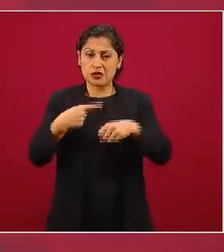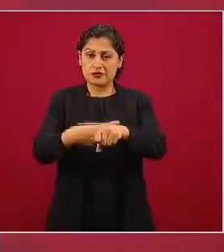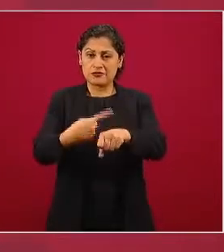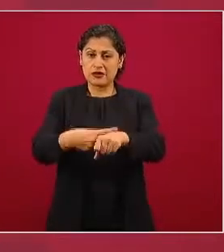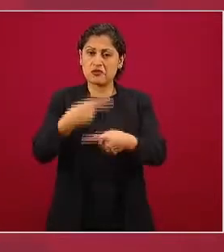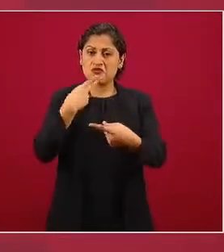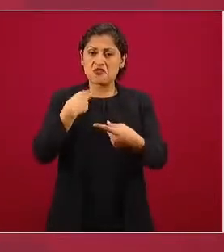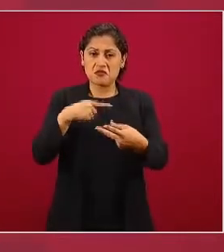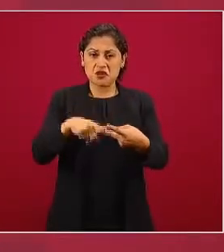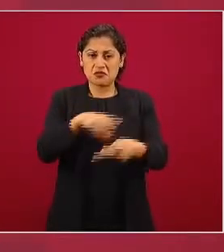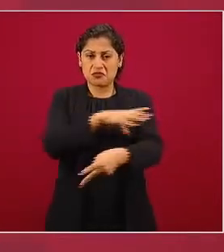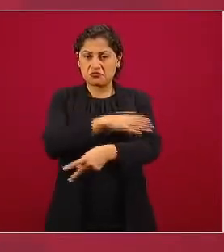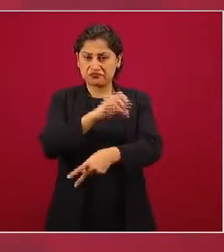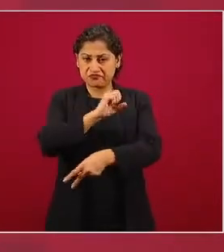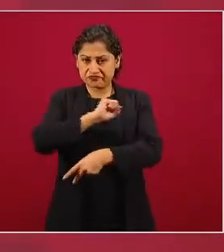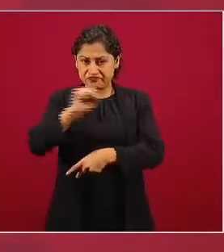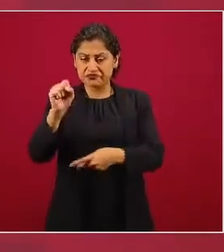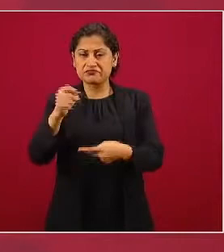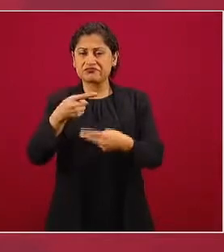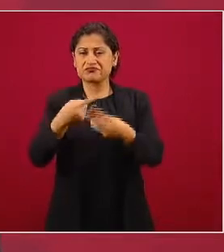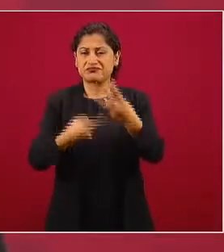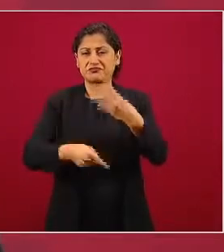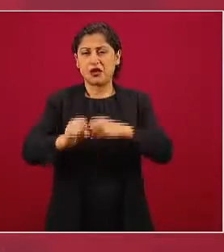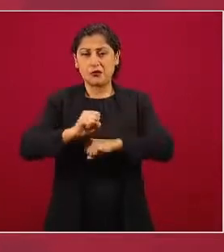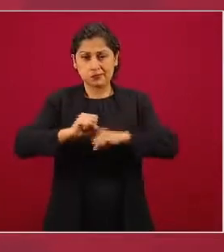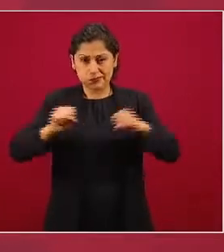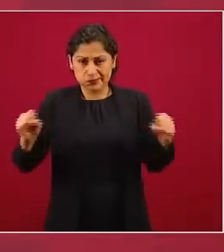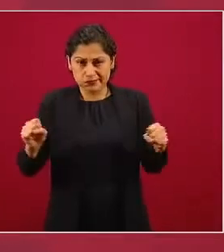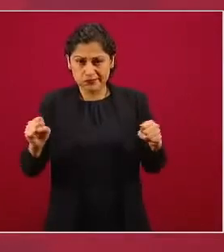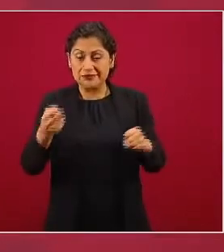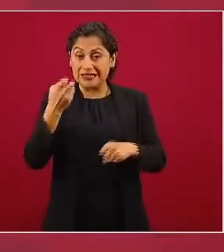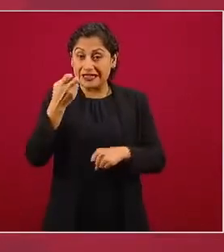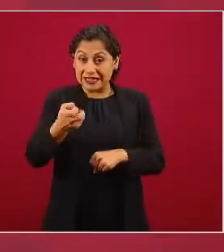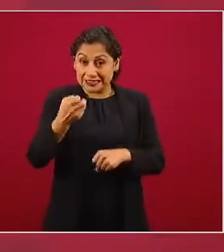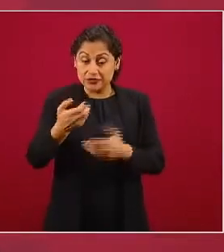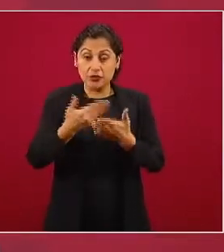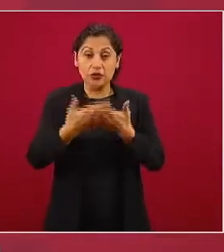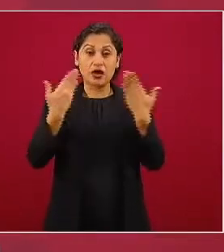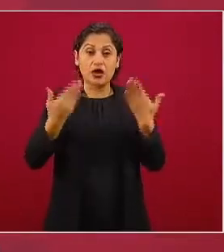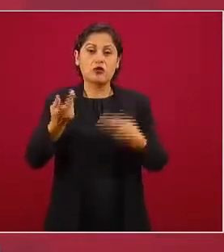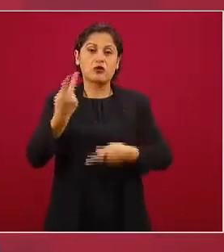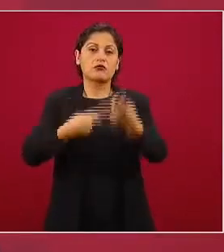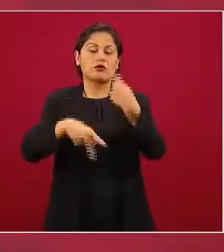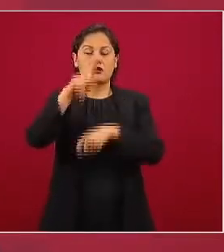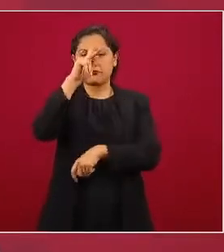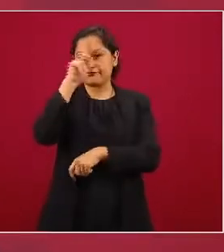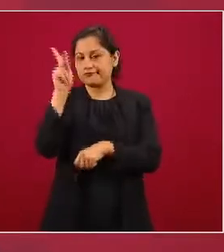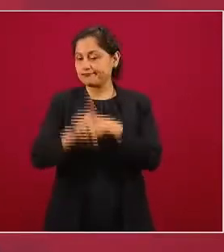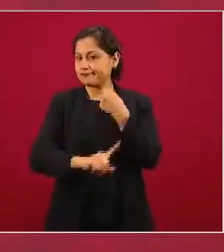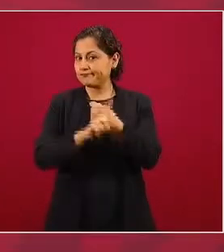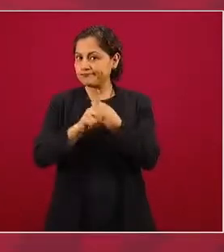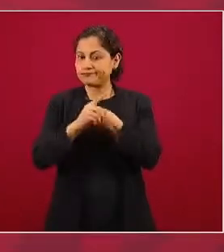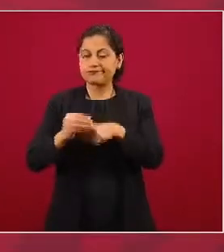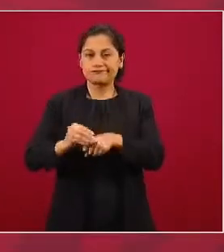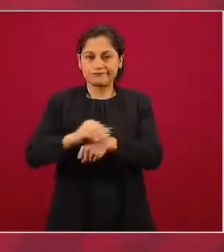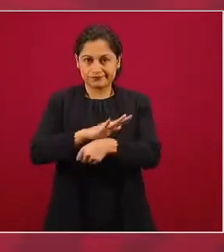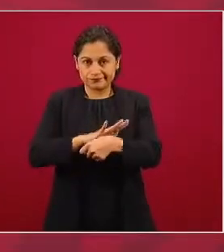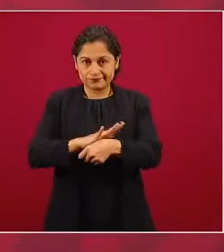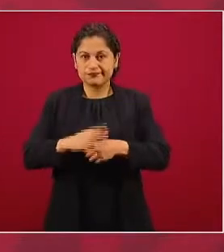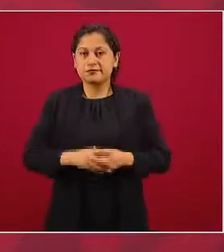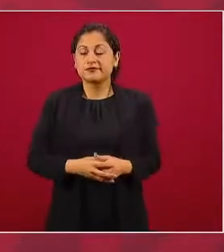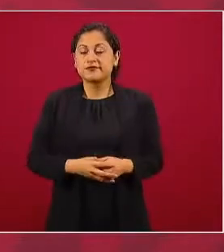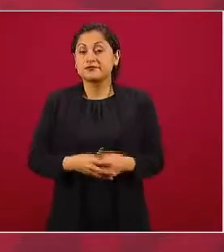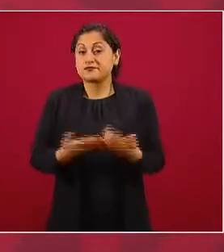obesidad, todo esto que nos está afectando mucho. Lo que le dije y lo repito